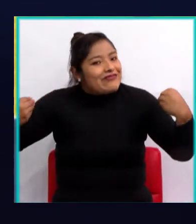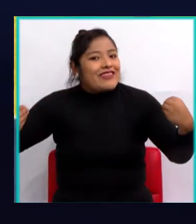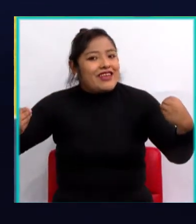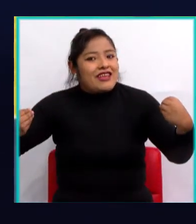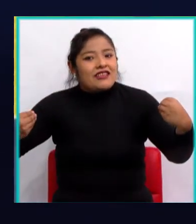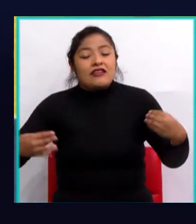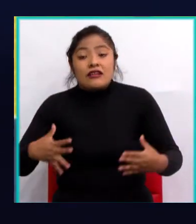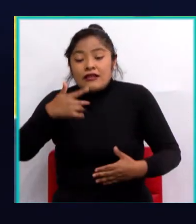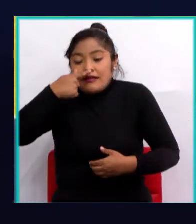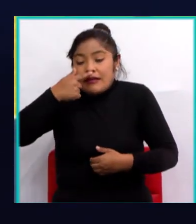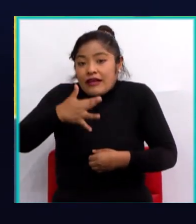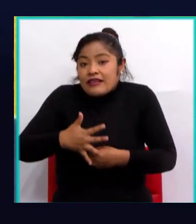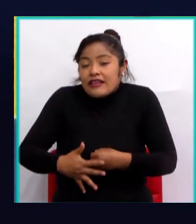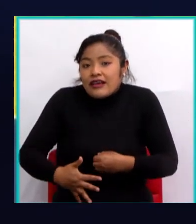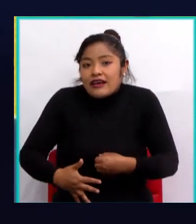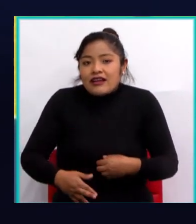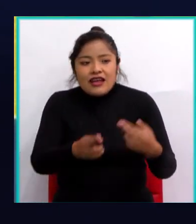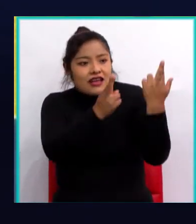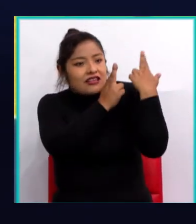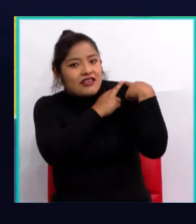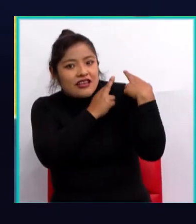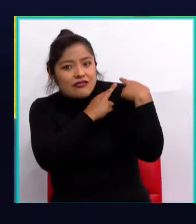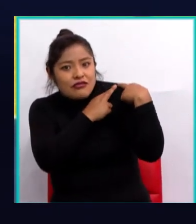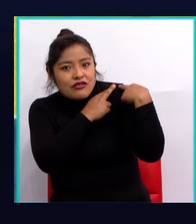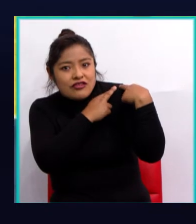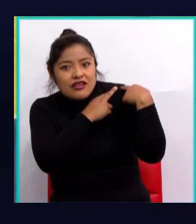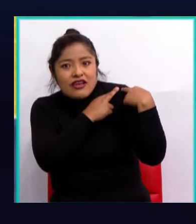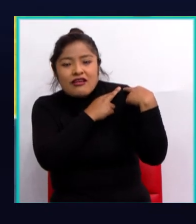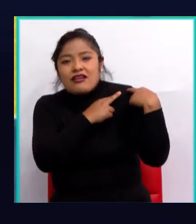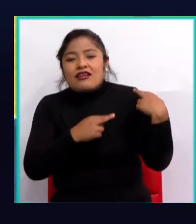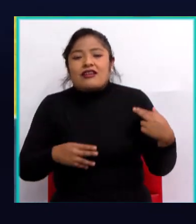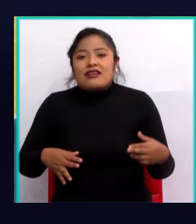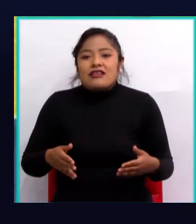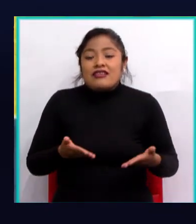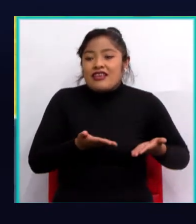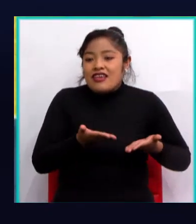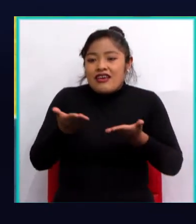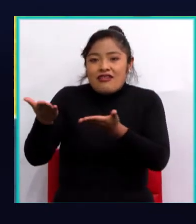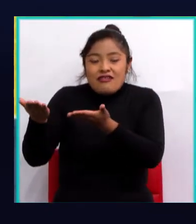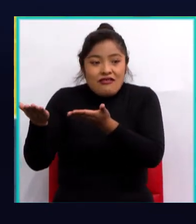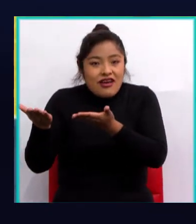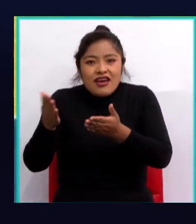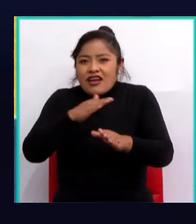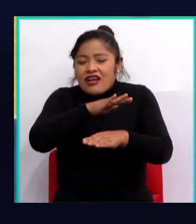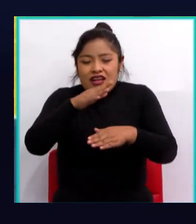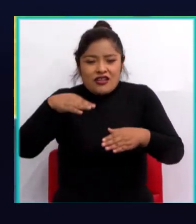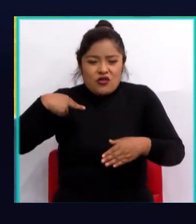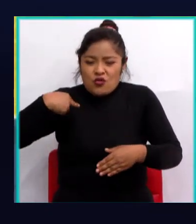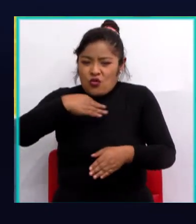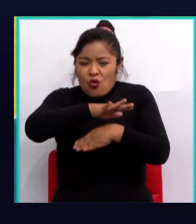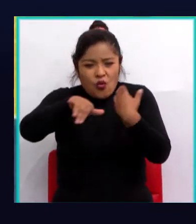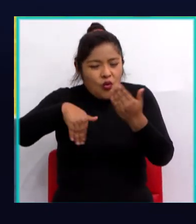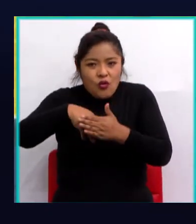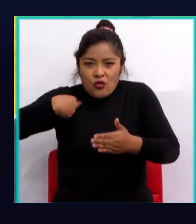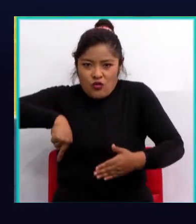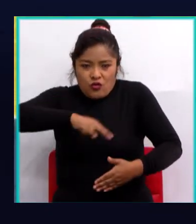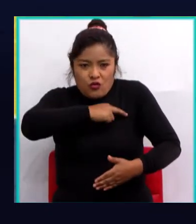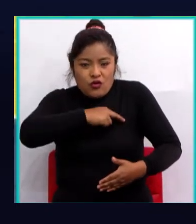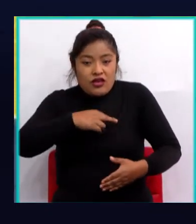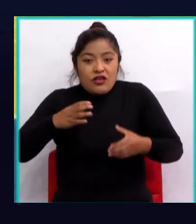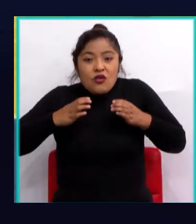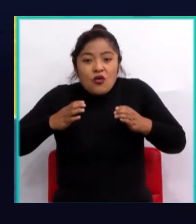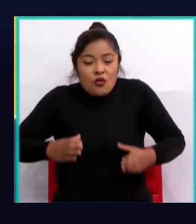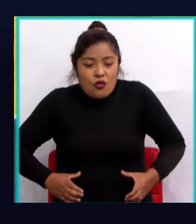responsable de transportar los nutrientes necesarios y las sustancias requeridas a todos los órganos,